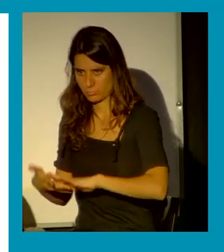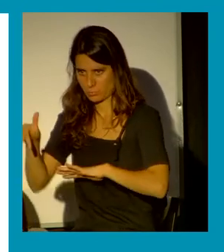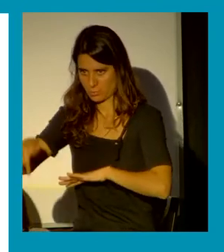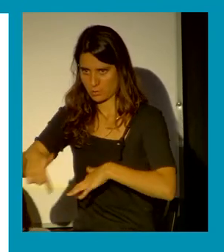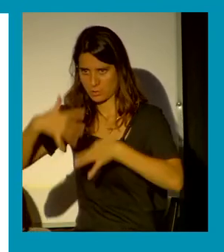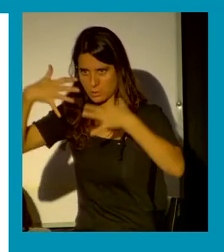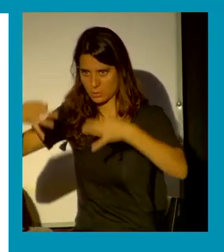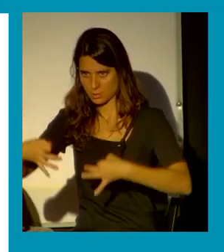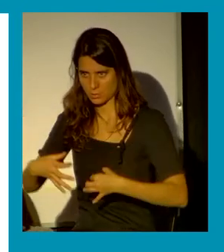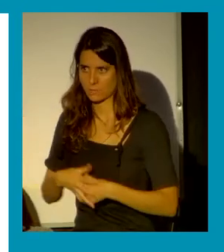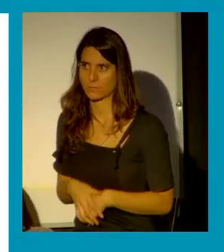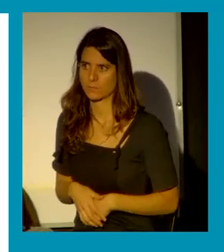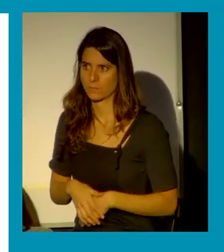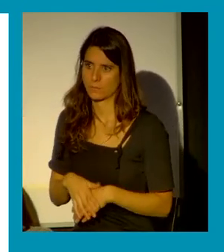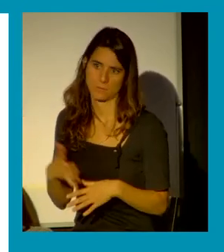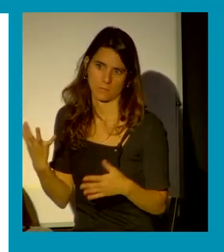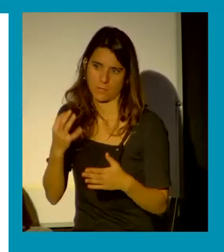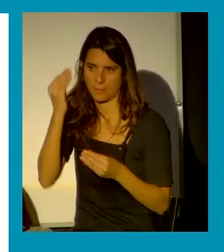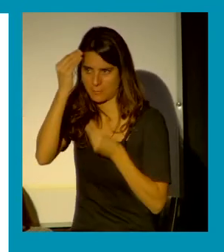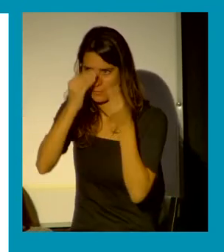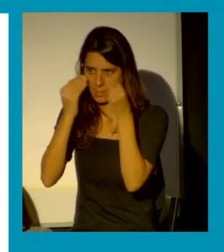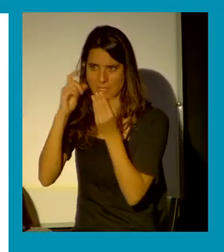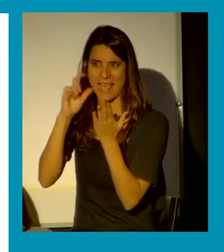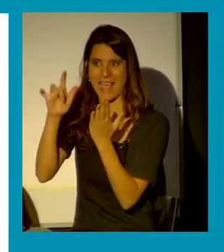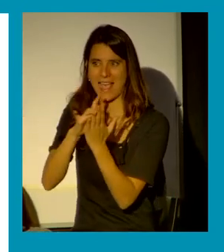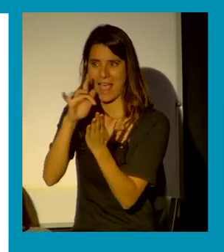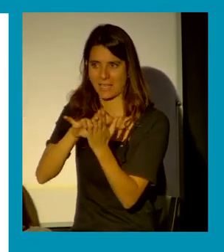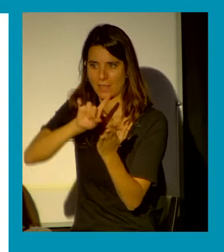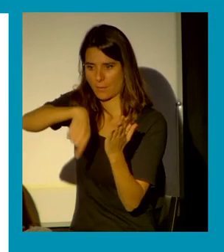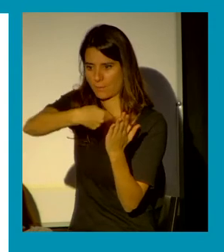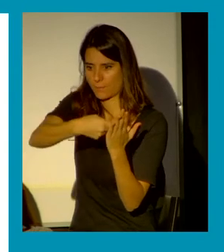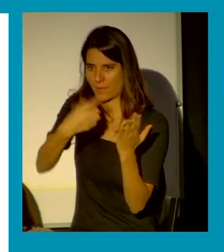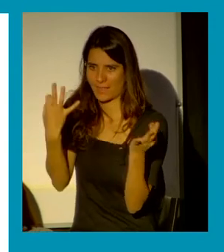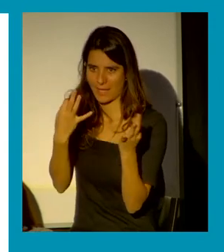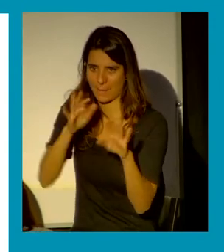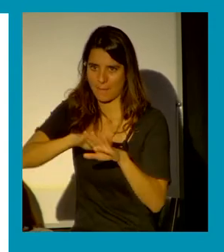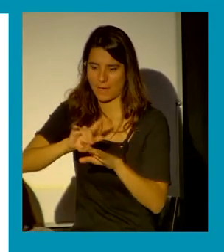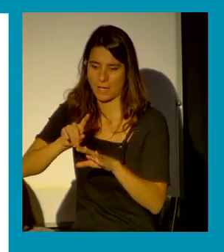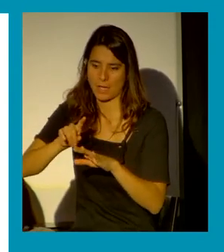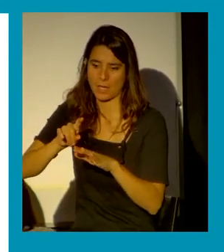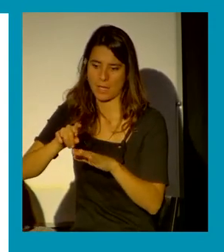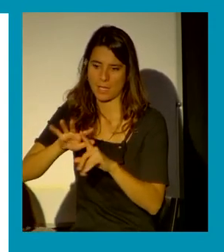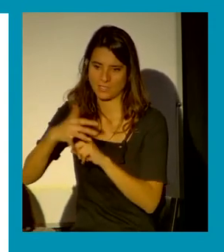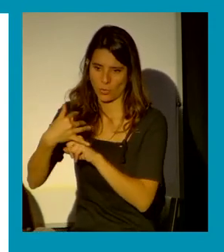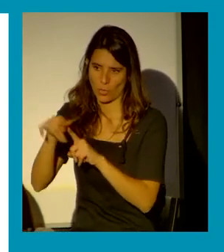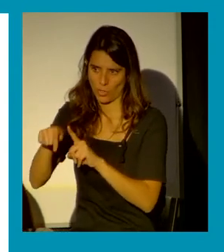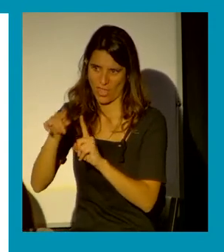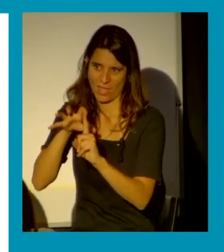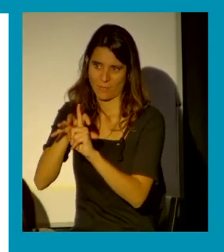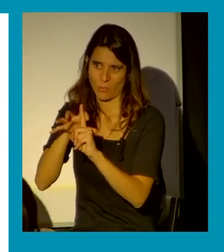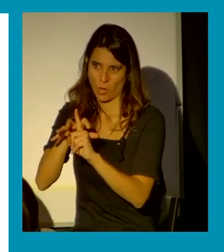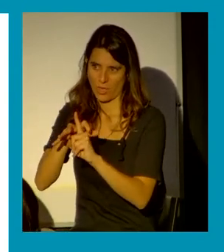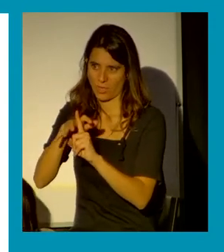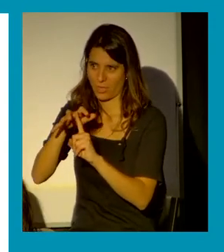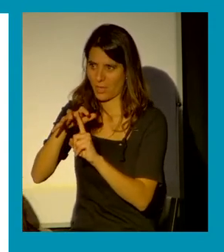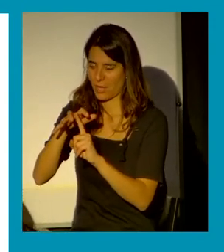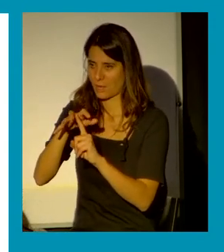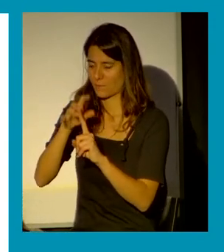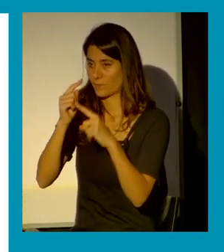qué ponemos en la agenda para esa transformación en las violencias sexuales y no entro aquí en un debate de no